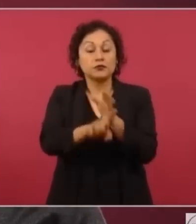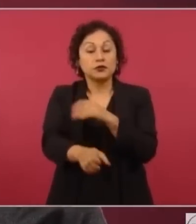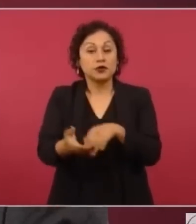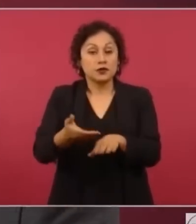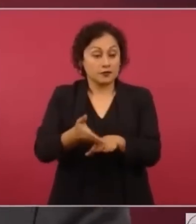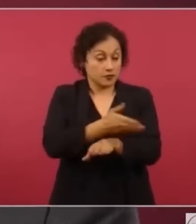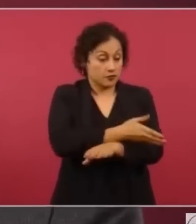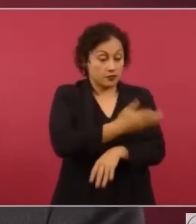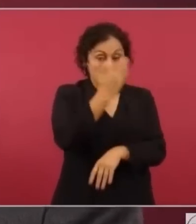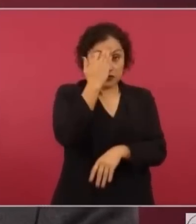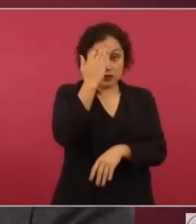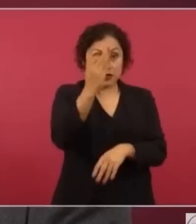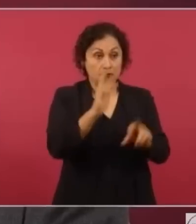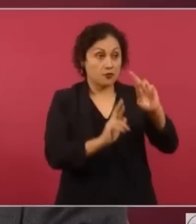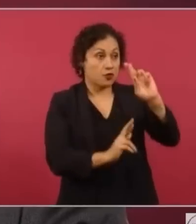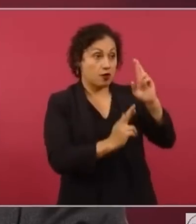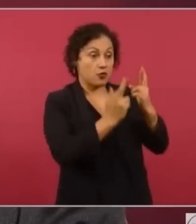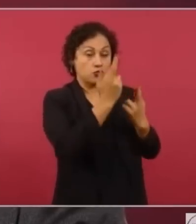o se echan a perder.